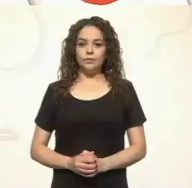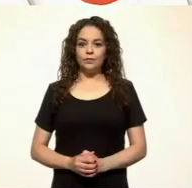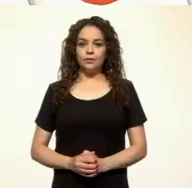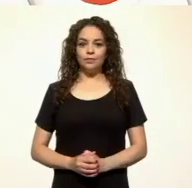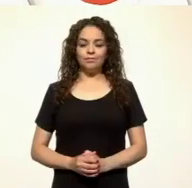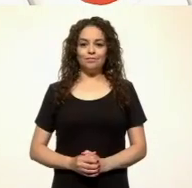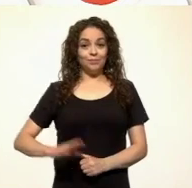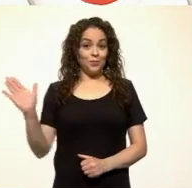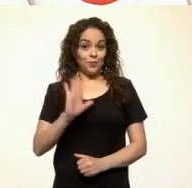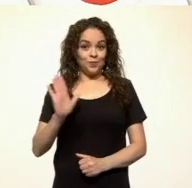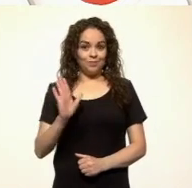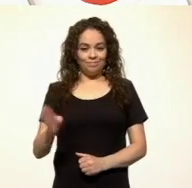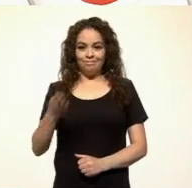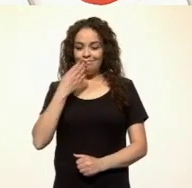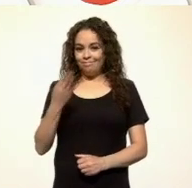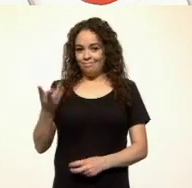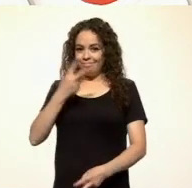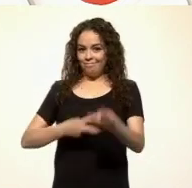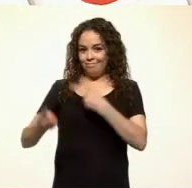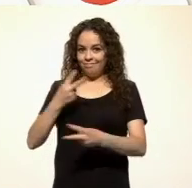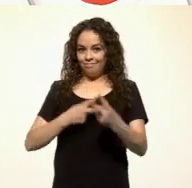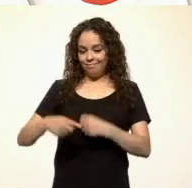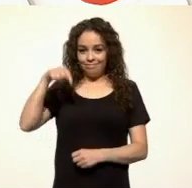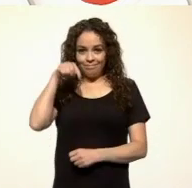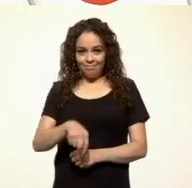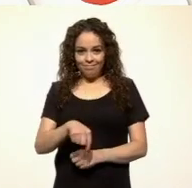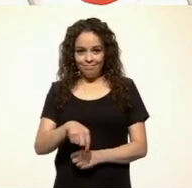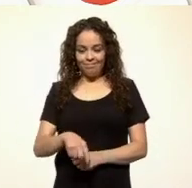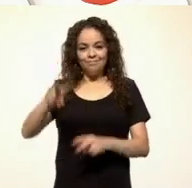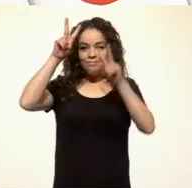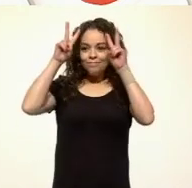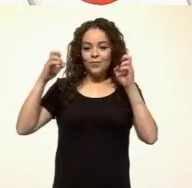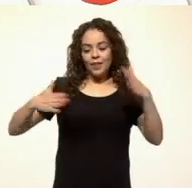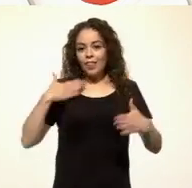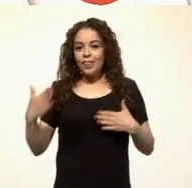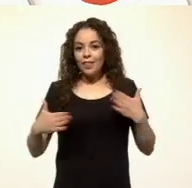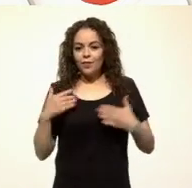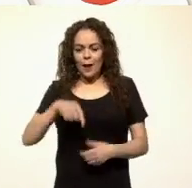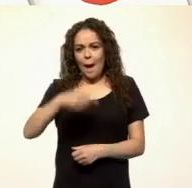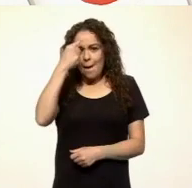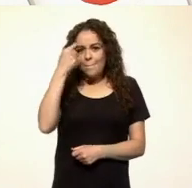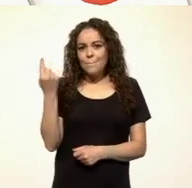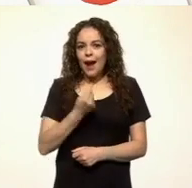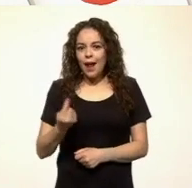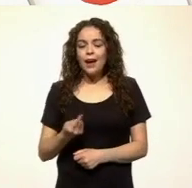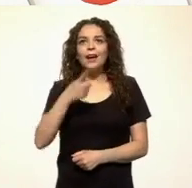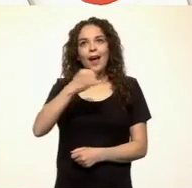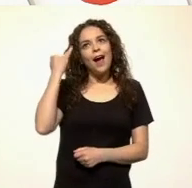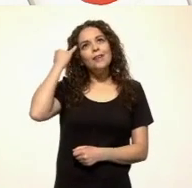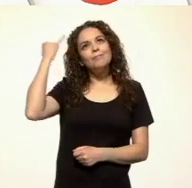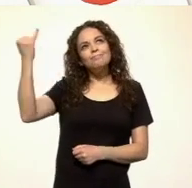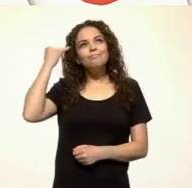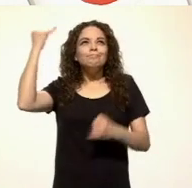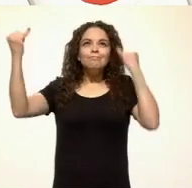¡Hola! Bienvenida y bienvenido a Verano Divertido. Este es un espacio para imaginar y divertirnos